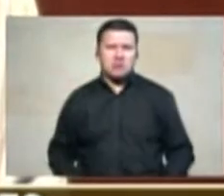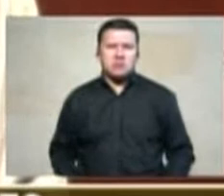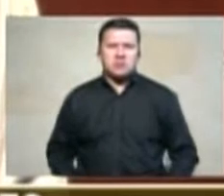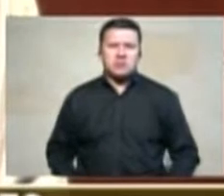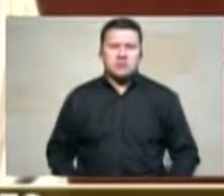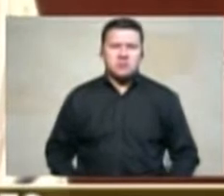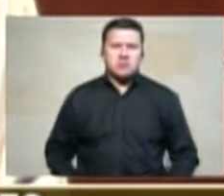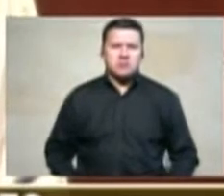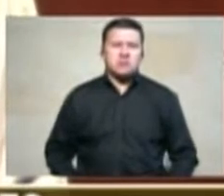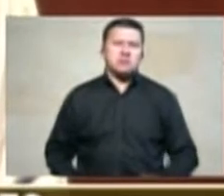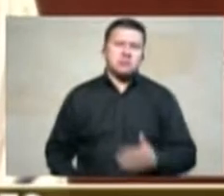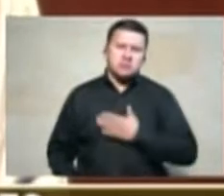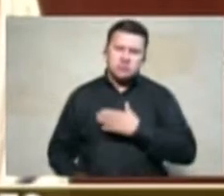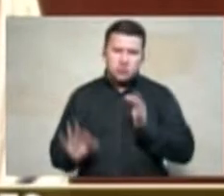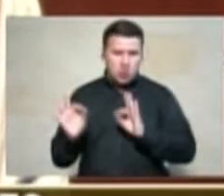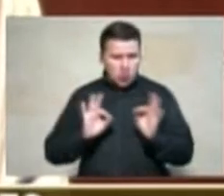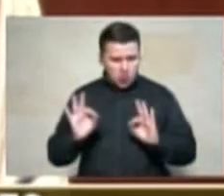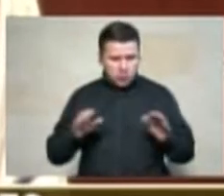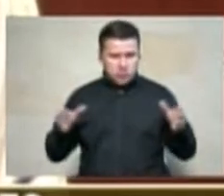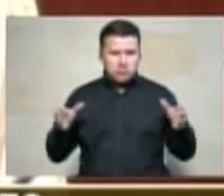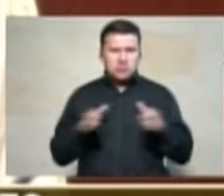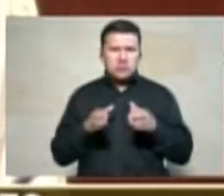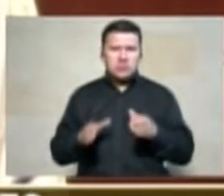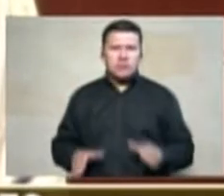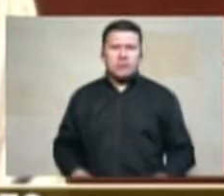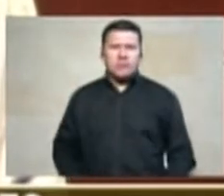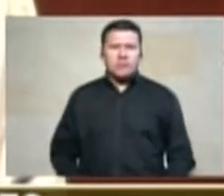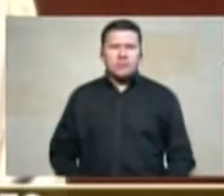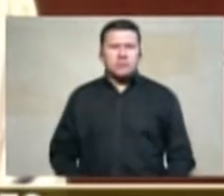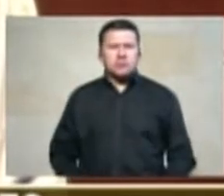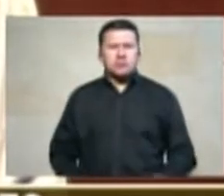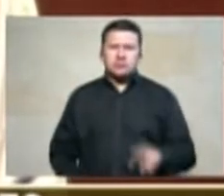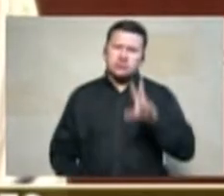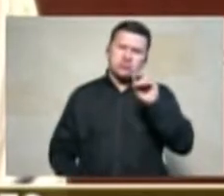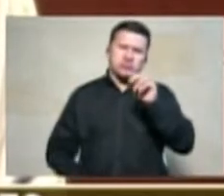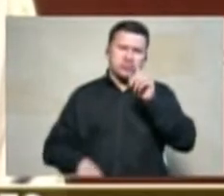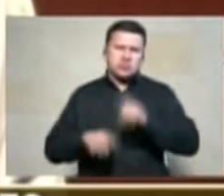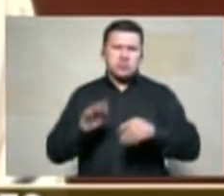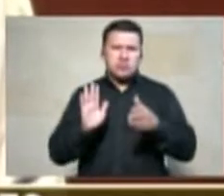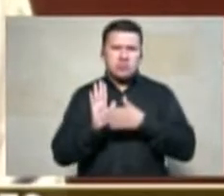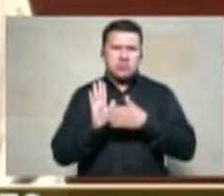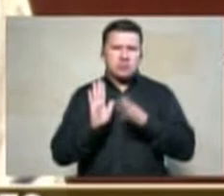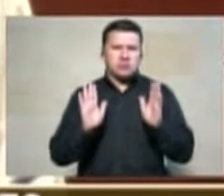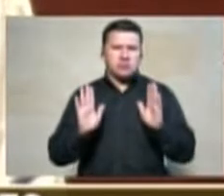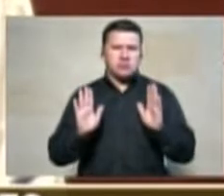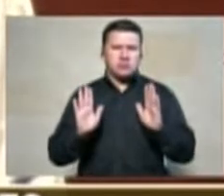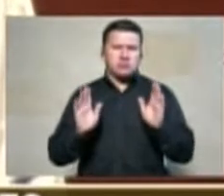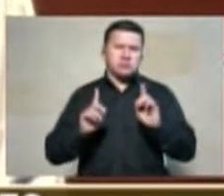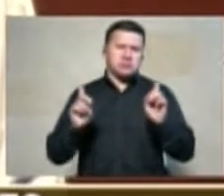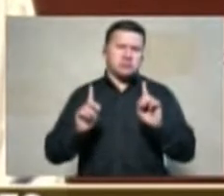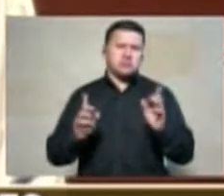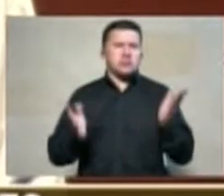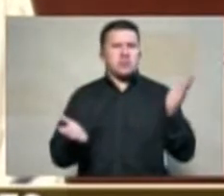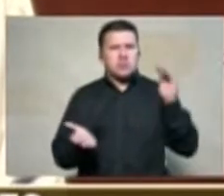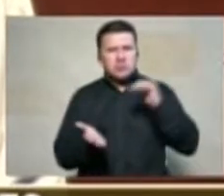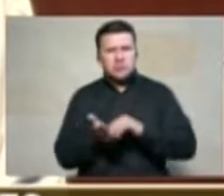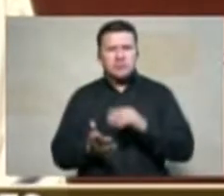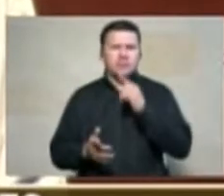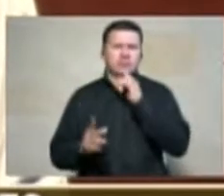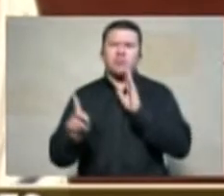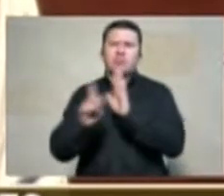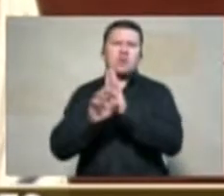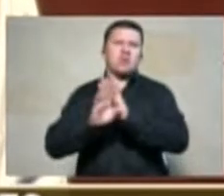y nos hemos organizado para no para que no nos vuelvan a